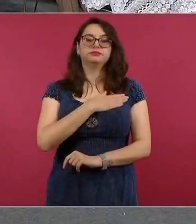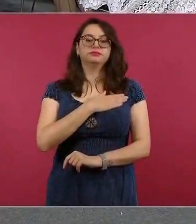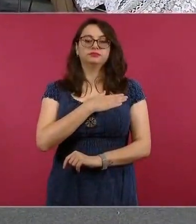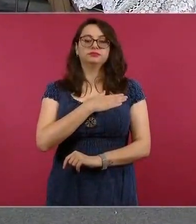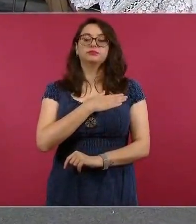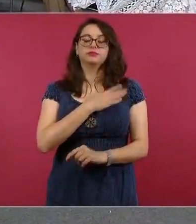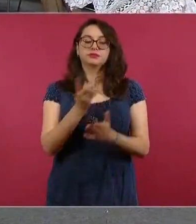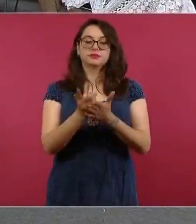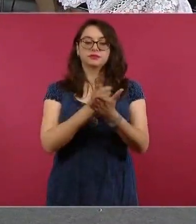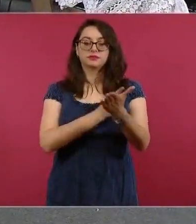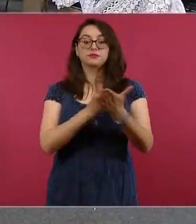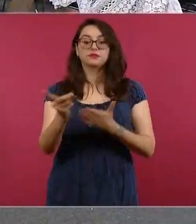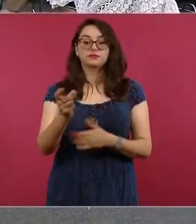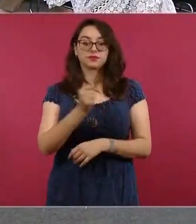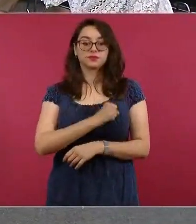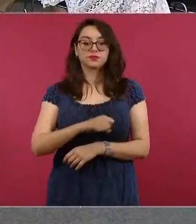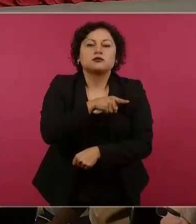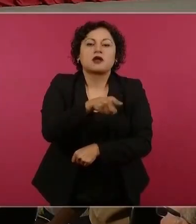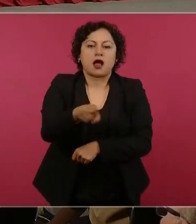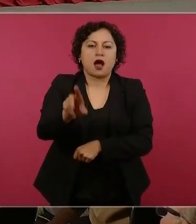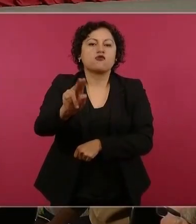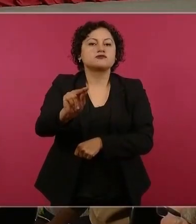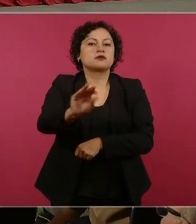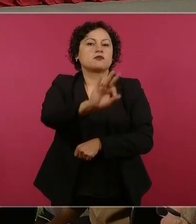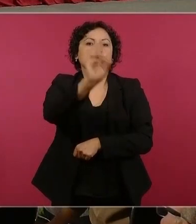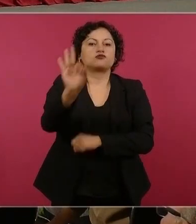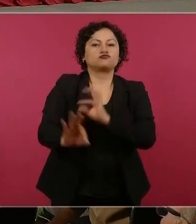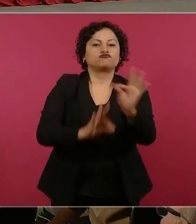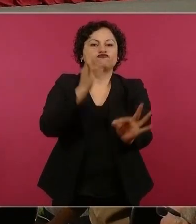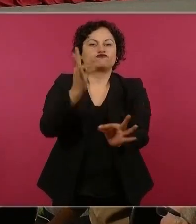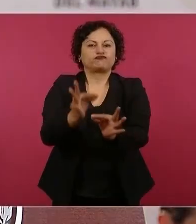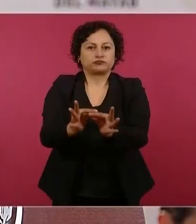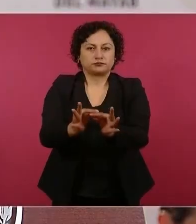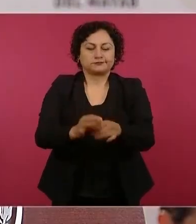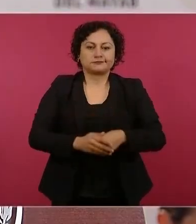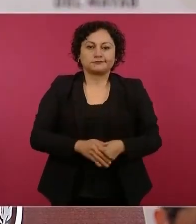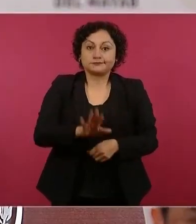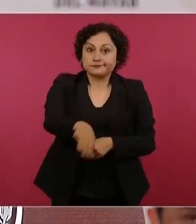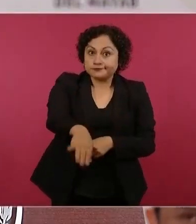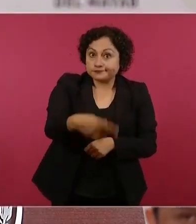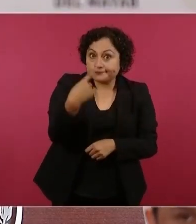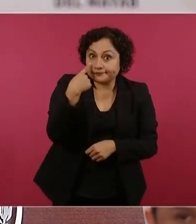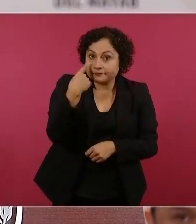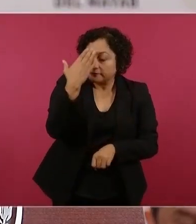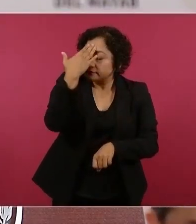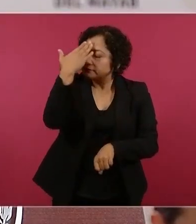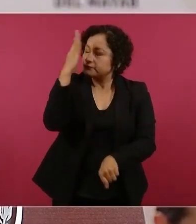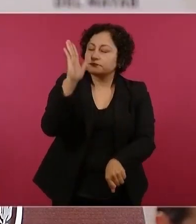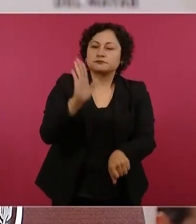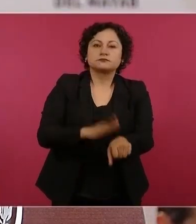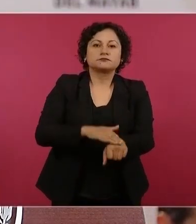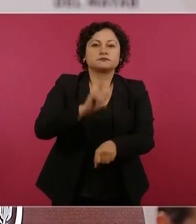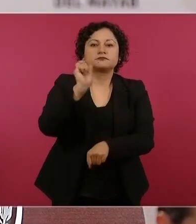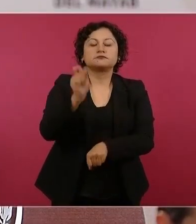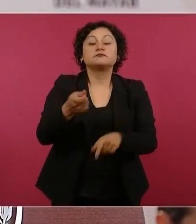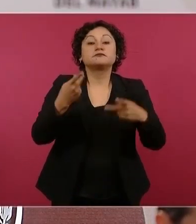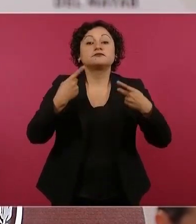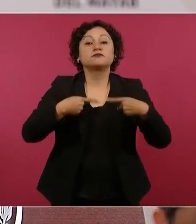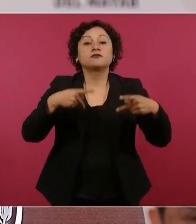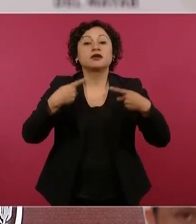el derecho a la salud. El ser humano llega a tener un bienestar permanente